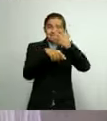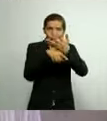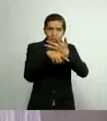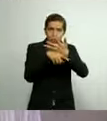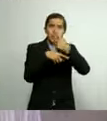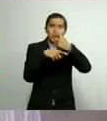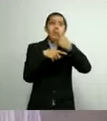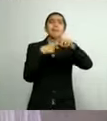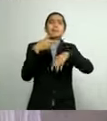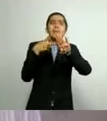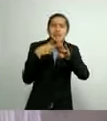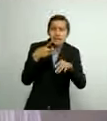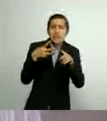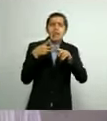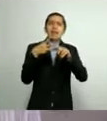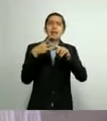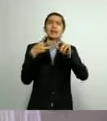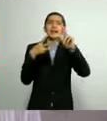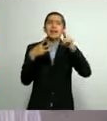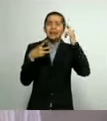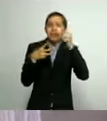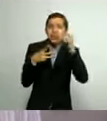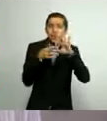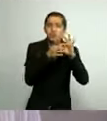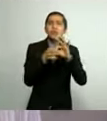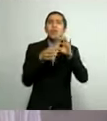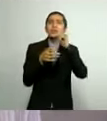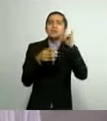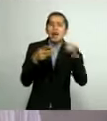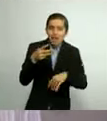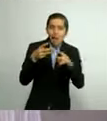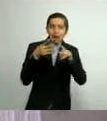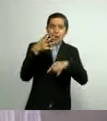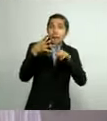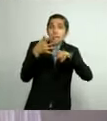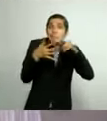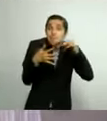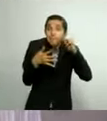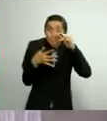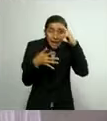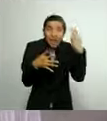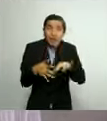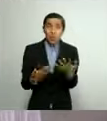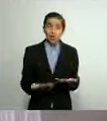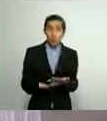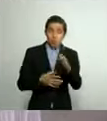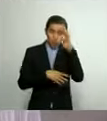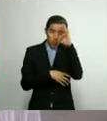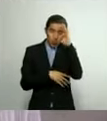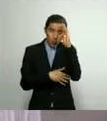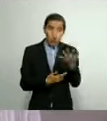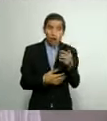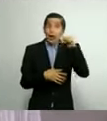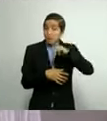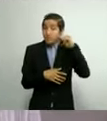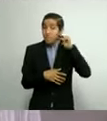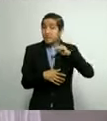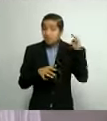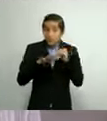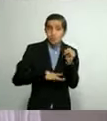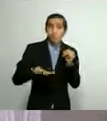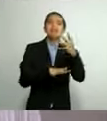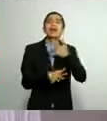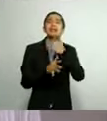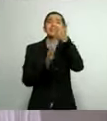Brasil, del Reino Unido y de Italia. En Michoacán hasta ayer acumulamos 6